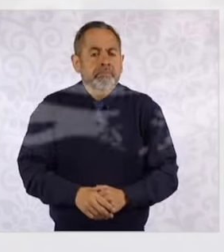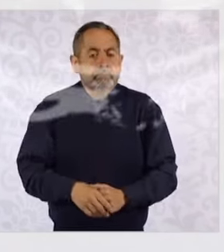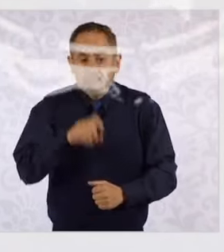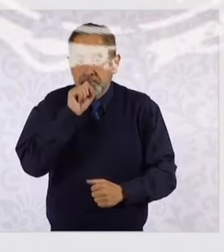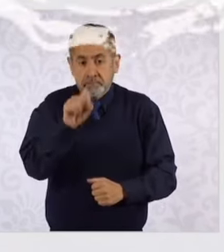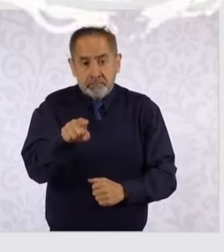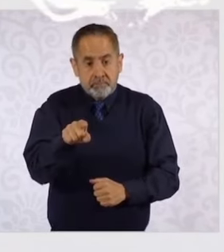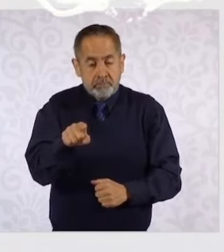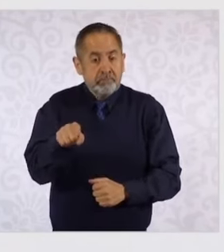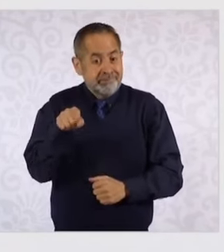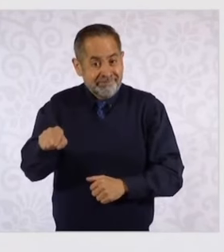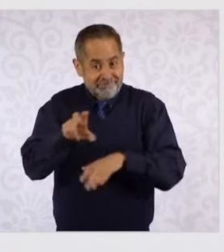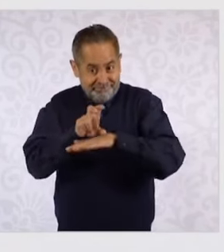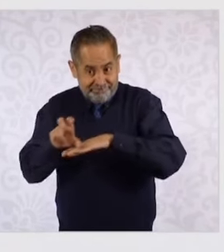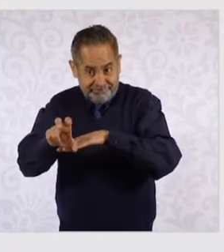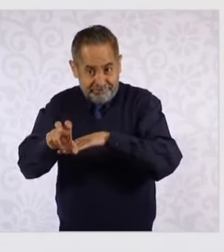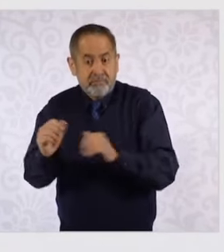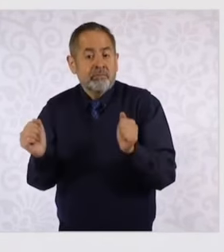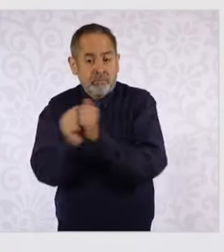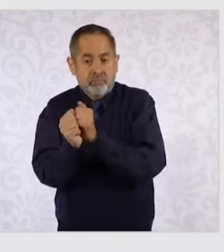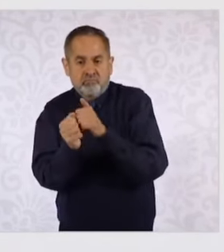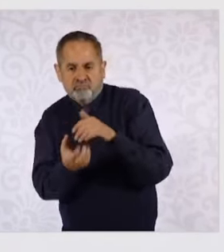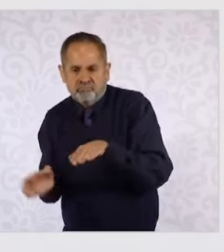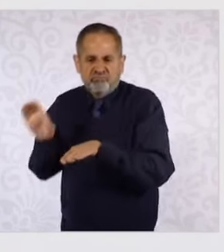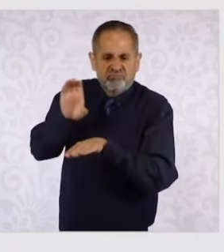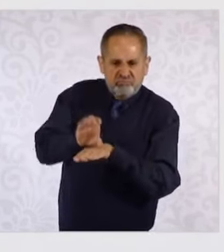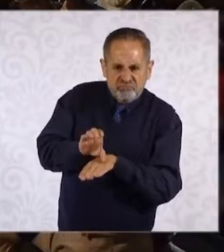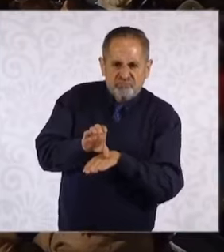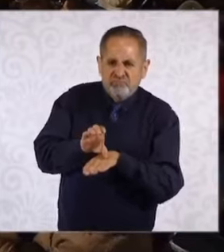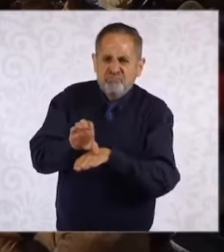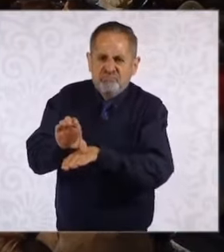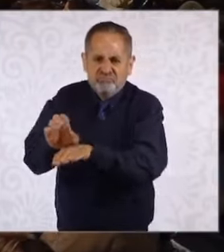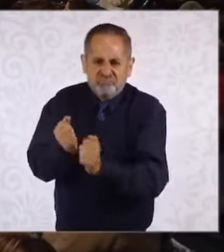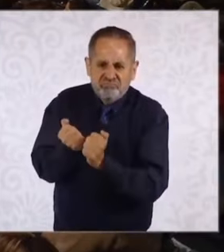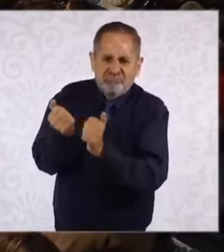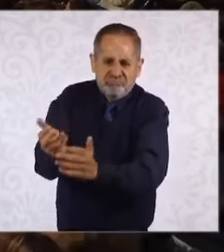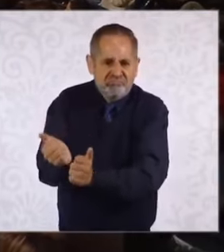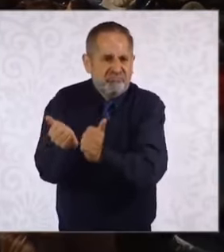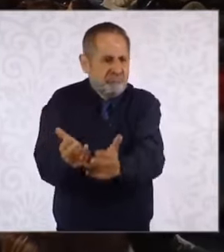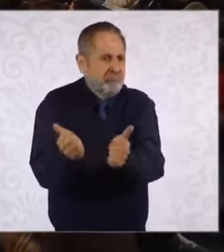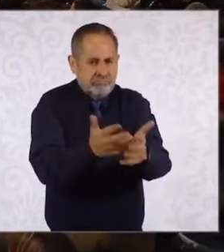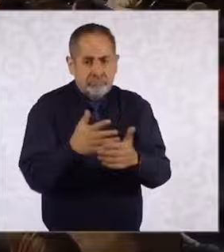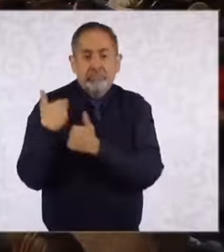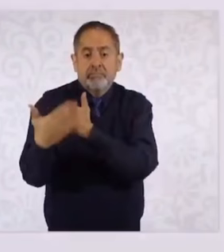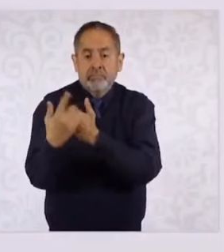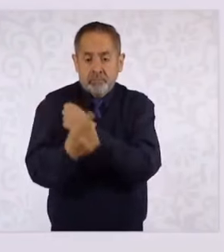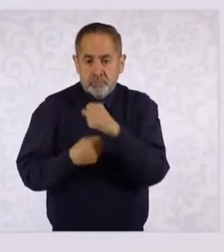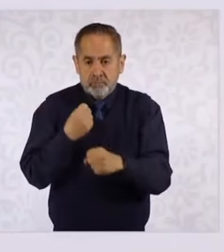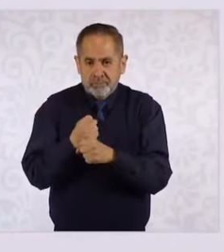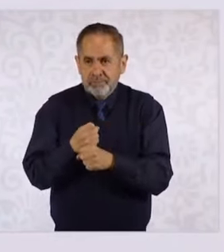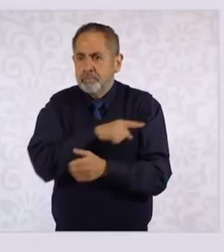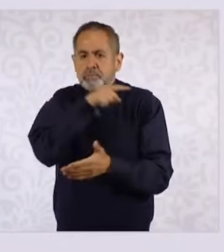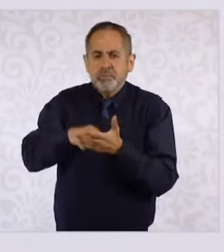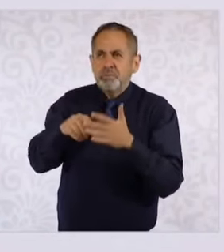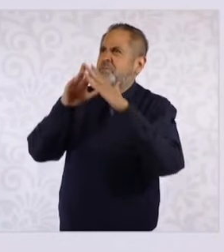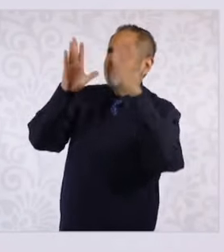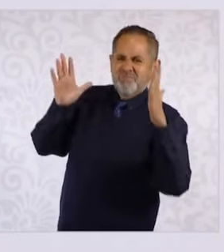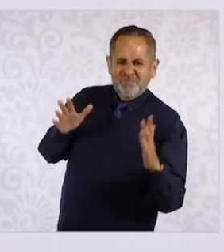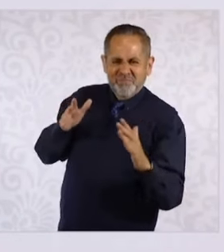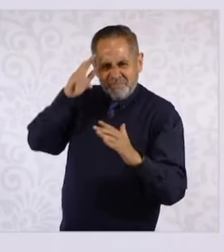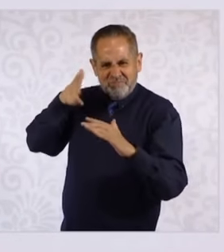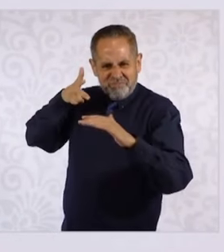Tren Maya va a ser tren de carga, entonces el próximo año iniciamos con la construcción de los espacios que se requieren para